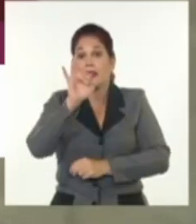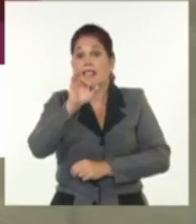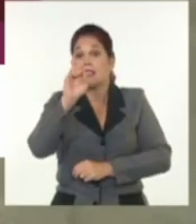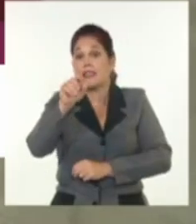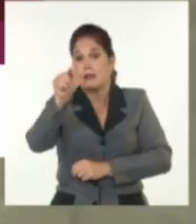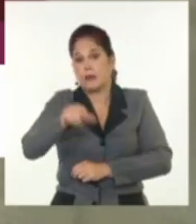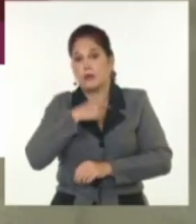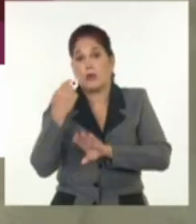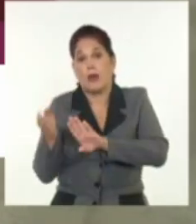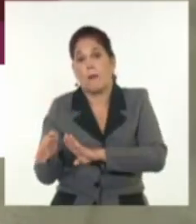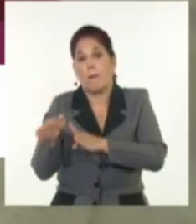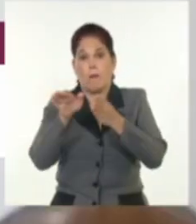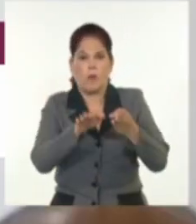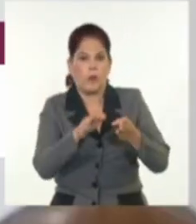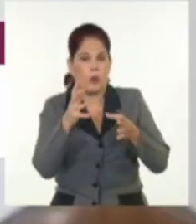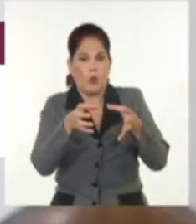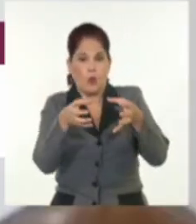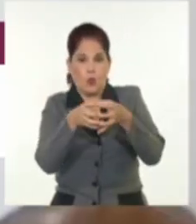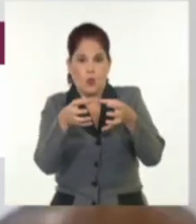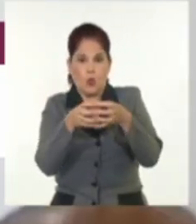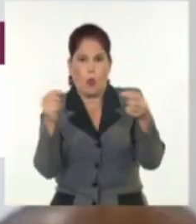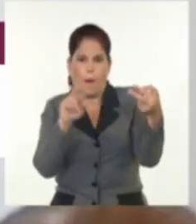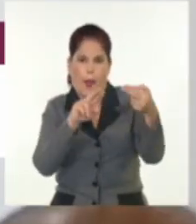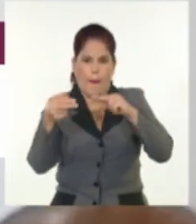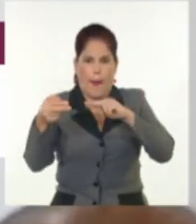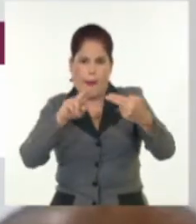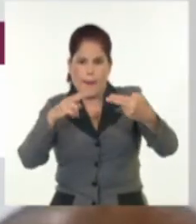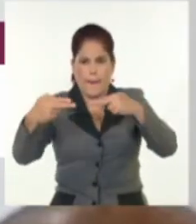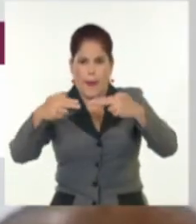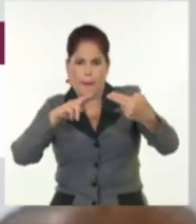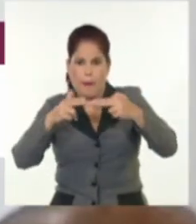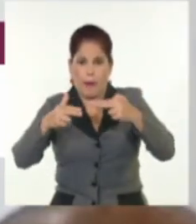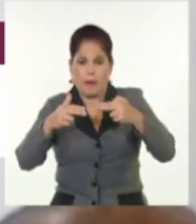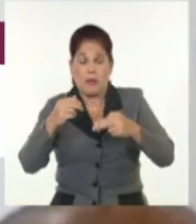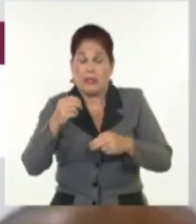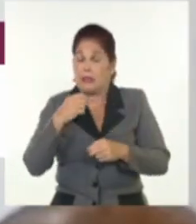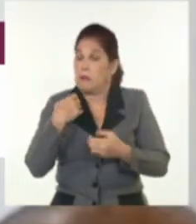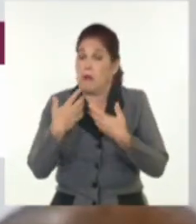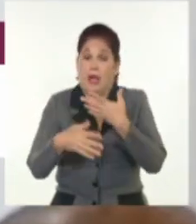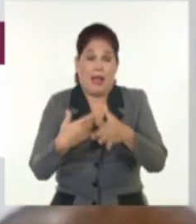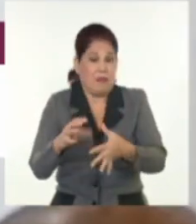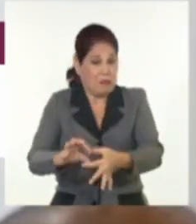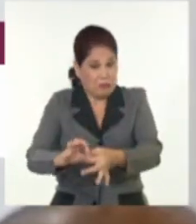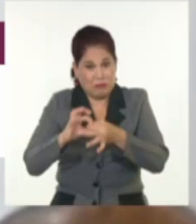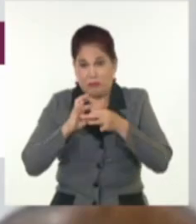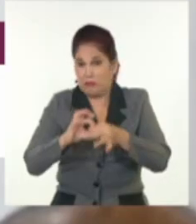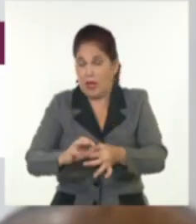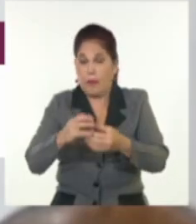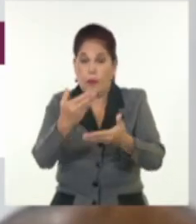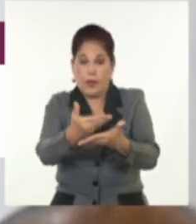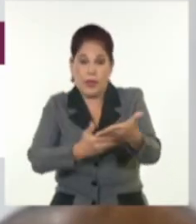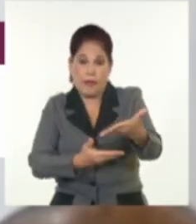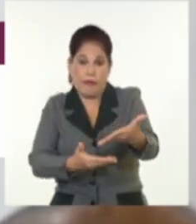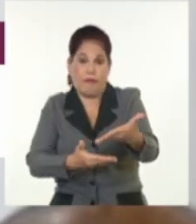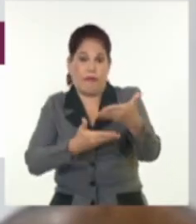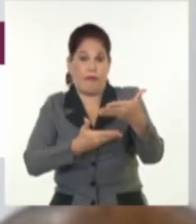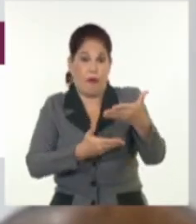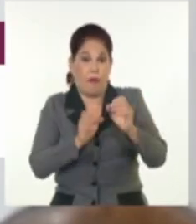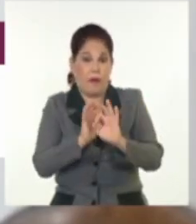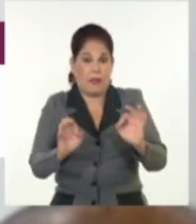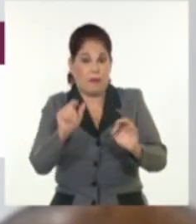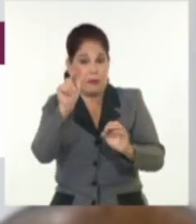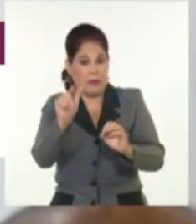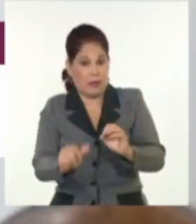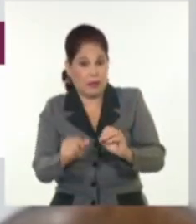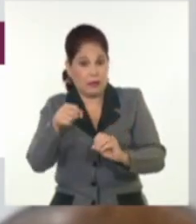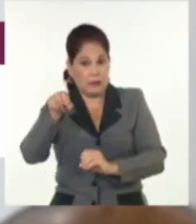personas a manos de una de las bandas criminales. Para hacer más caótico este panorama, un informe reciente de expertos independientes de